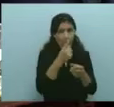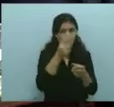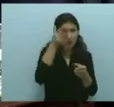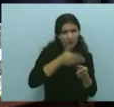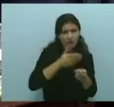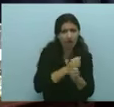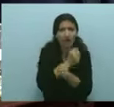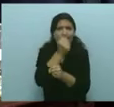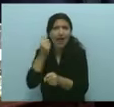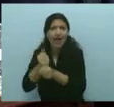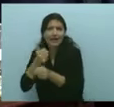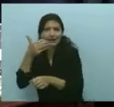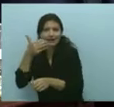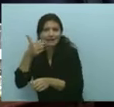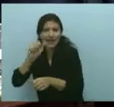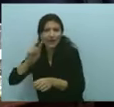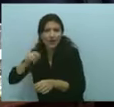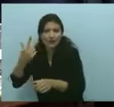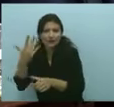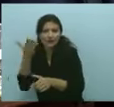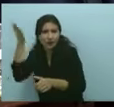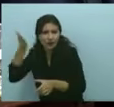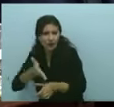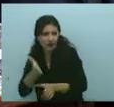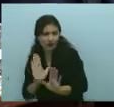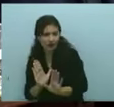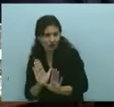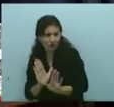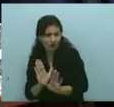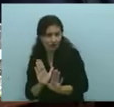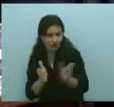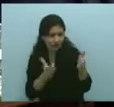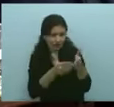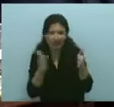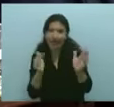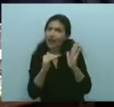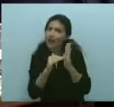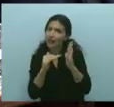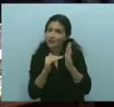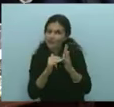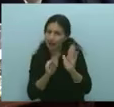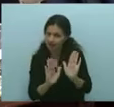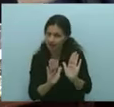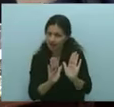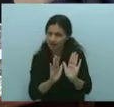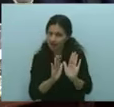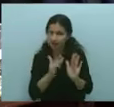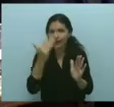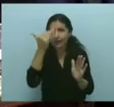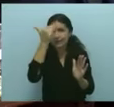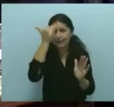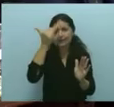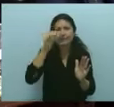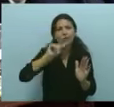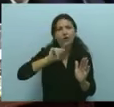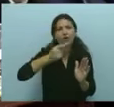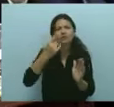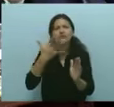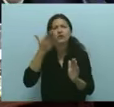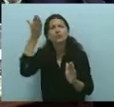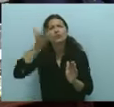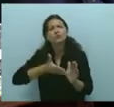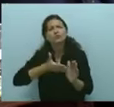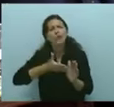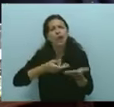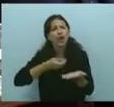,5% en los ingresos más altos. Es decir, que va desde el 15,5% apenas un poquito más del